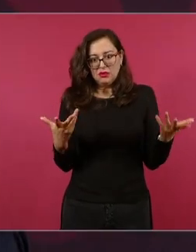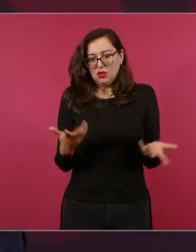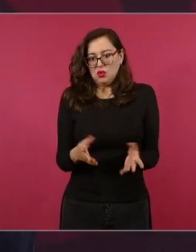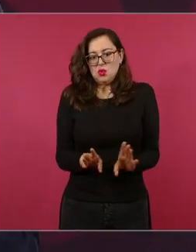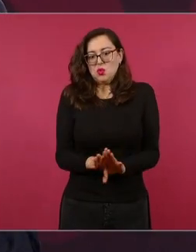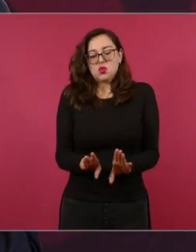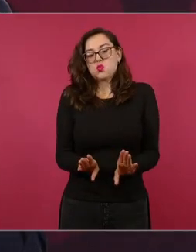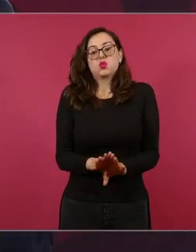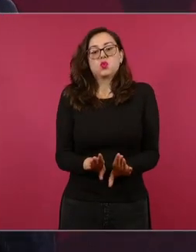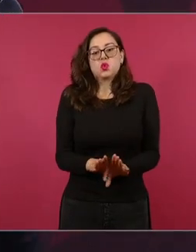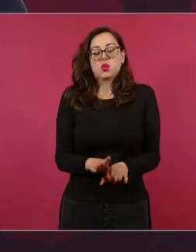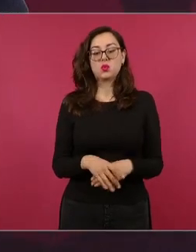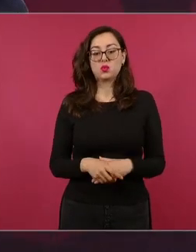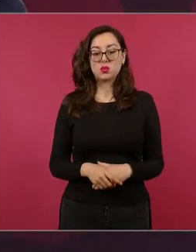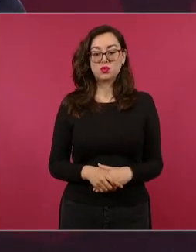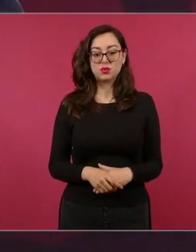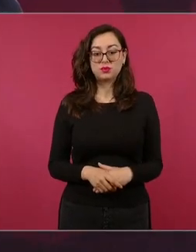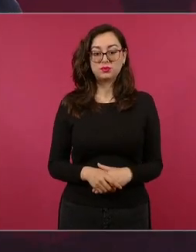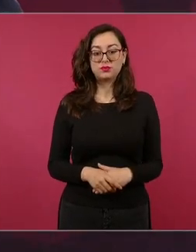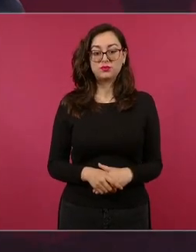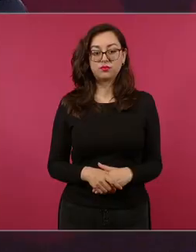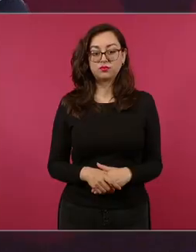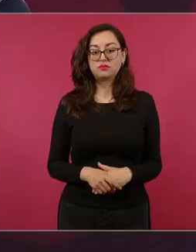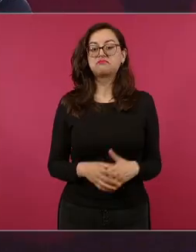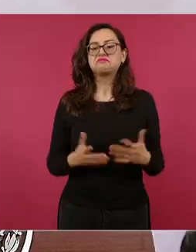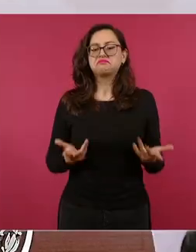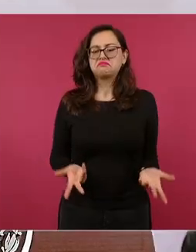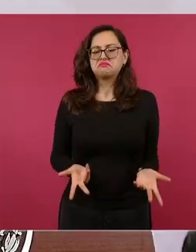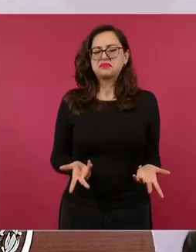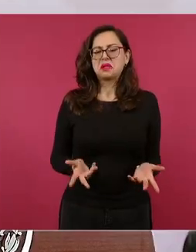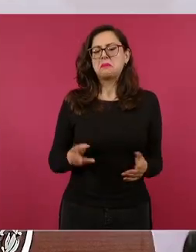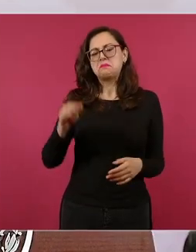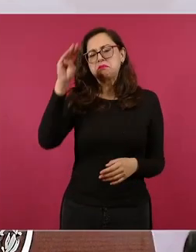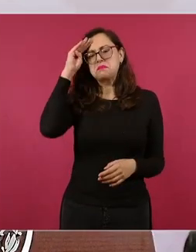hay que ver si se puede distribuir por distrito